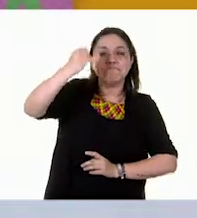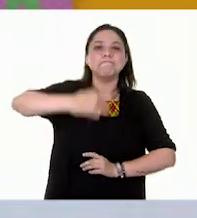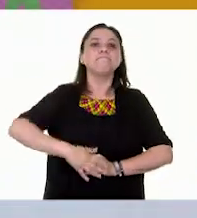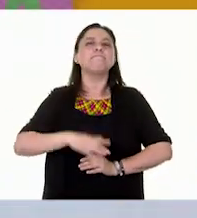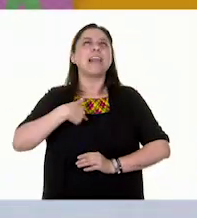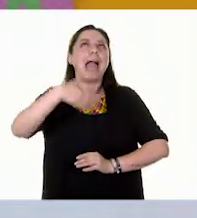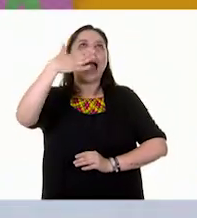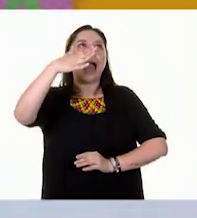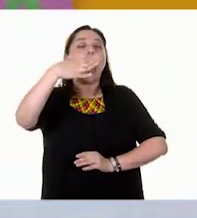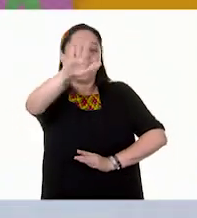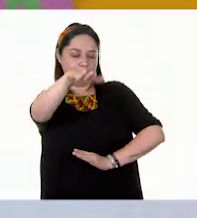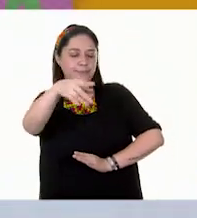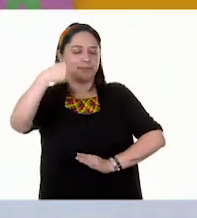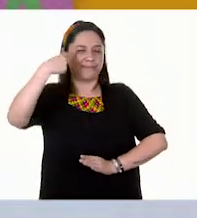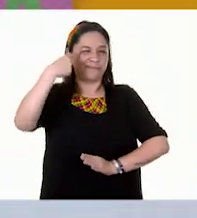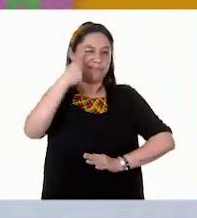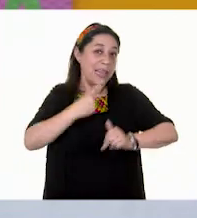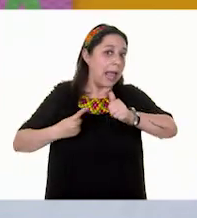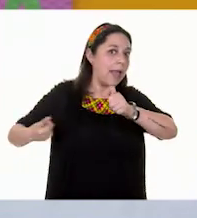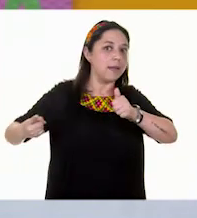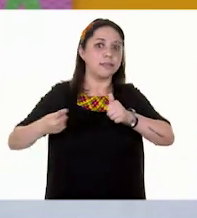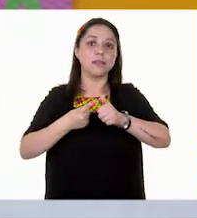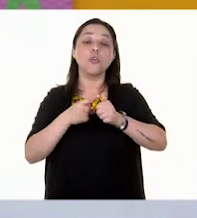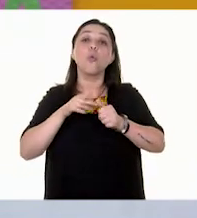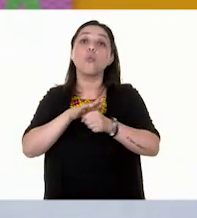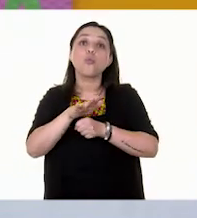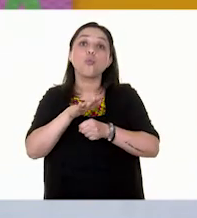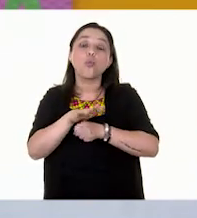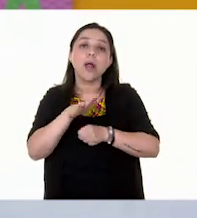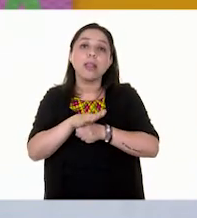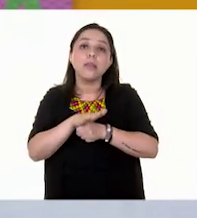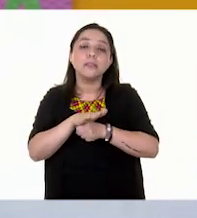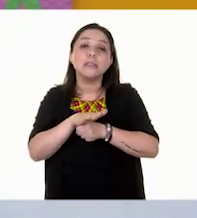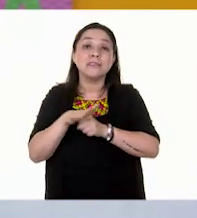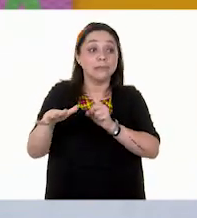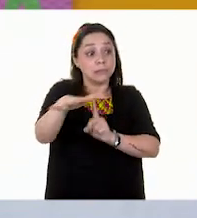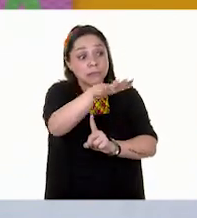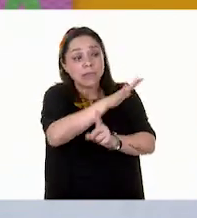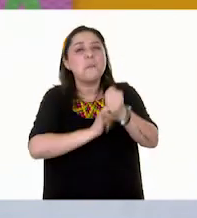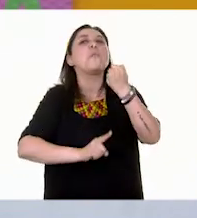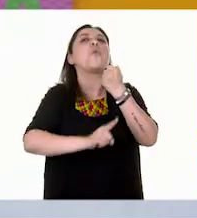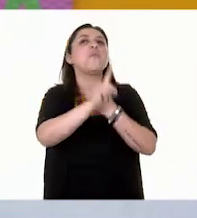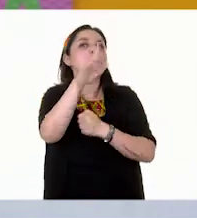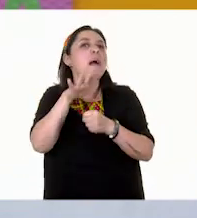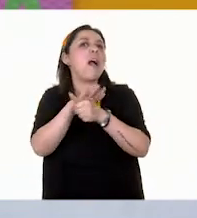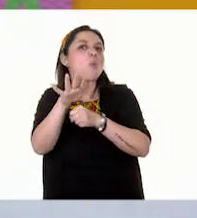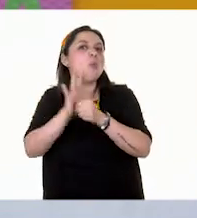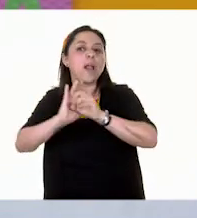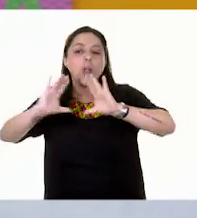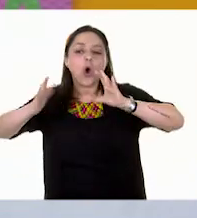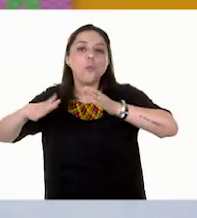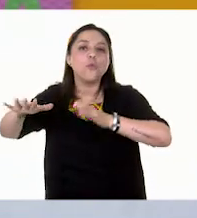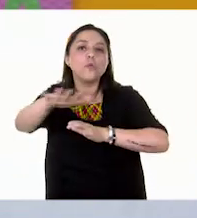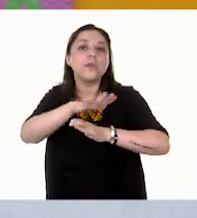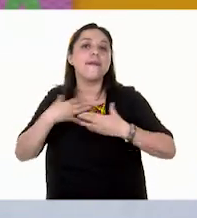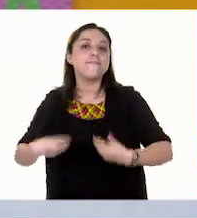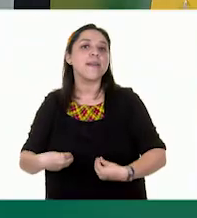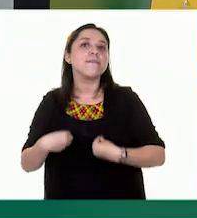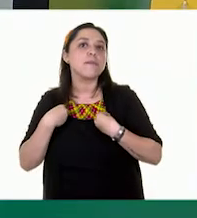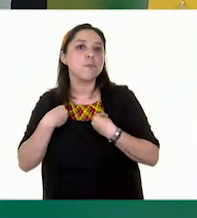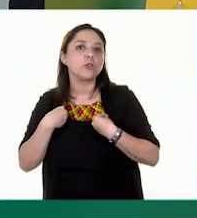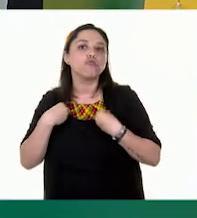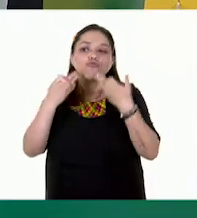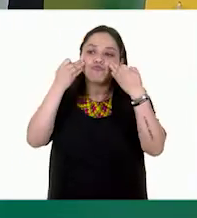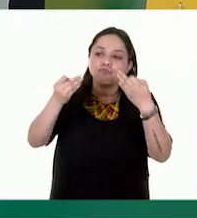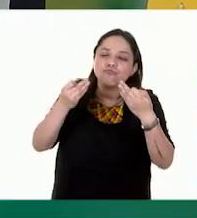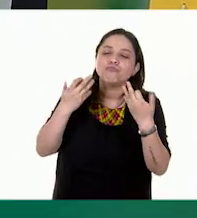sé, que lo primero que tenemos que hacer es conocer el problema que afecta a la comunidad donde vivimos. Porque,